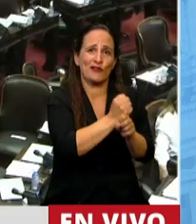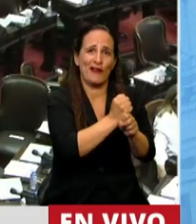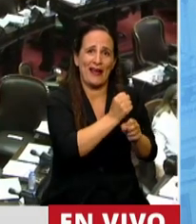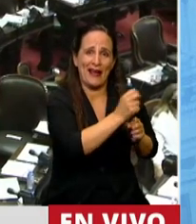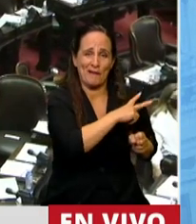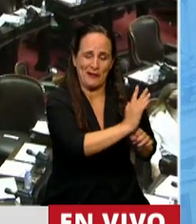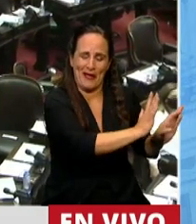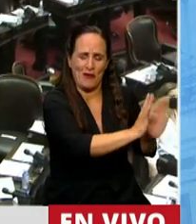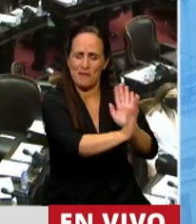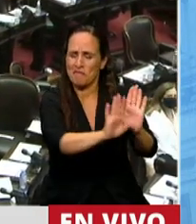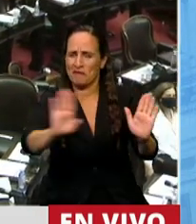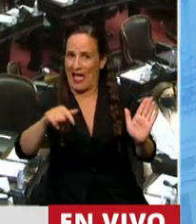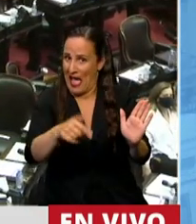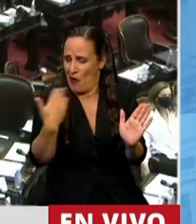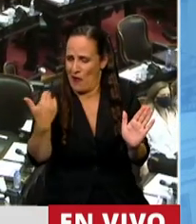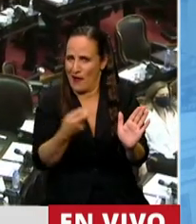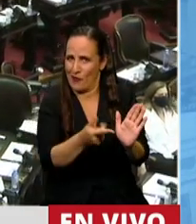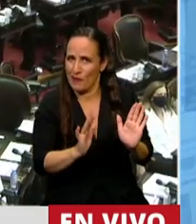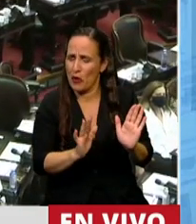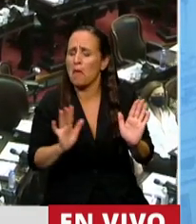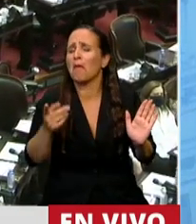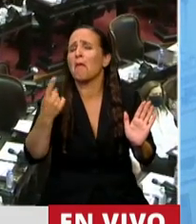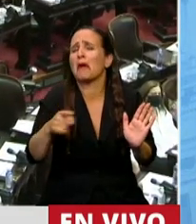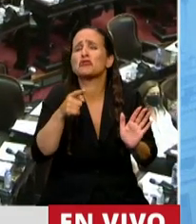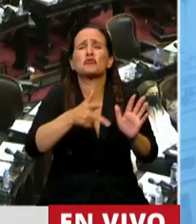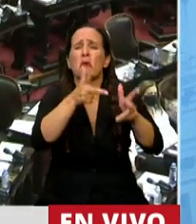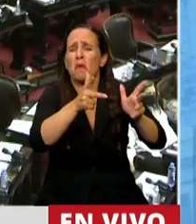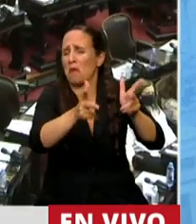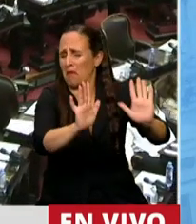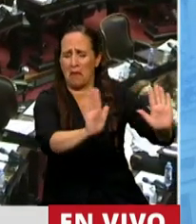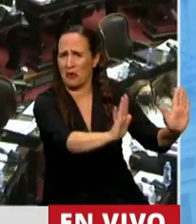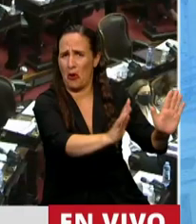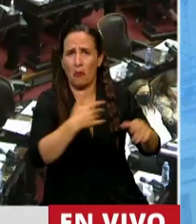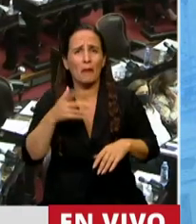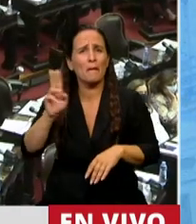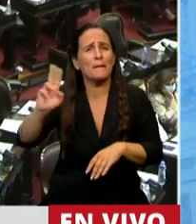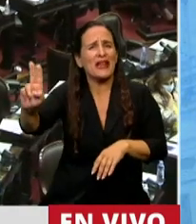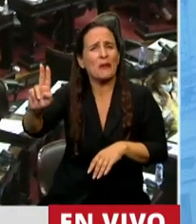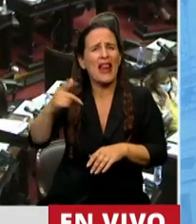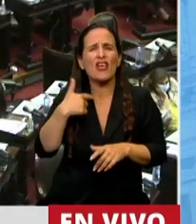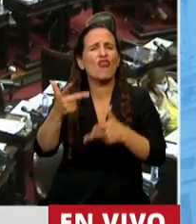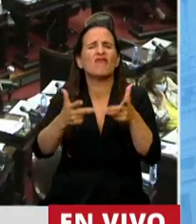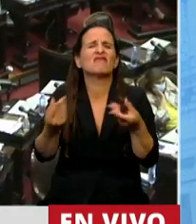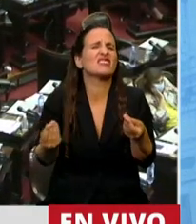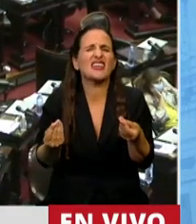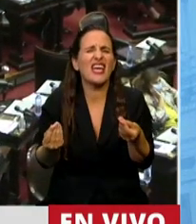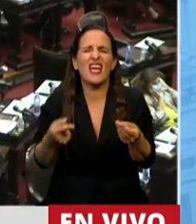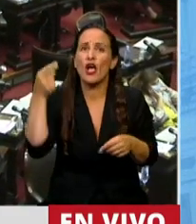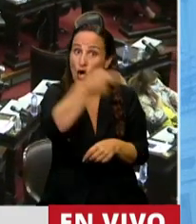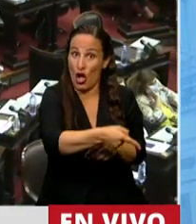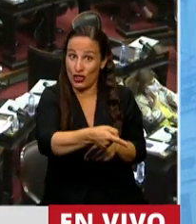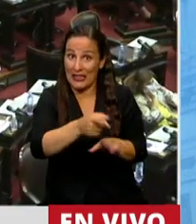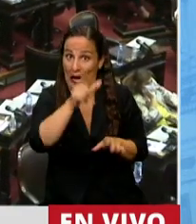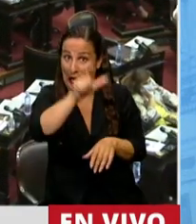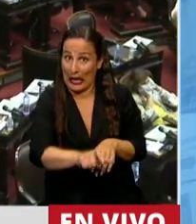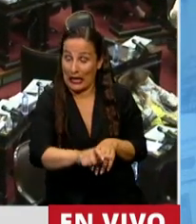Pero todo eso lo voy a dejar, señora Presidenta, lado, porque la cuestión de privilegio tiene que ver con algo que nos, contra él, tiene que ver con